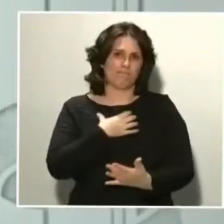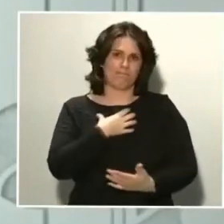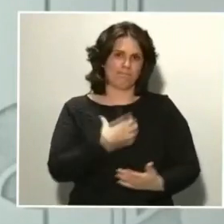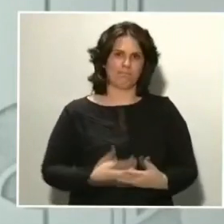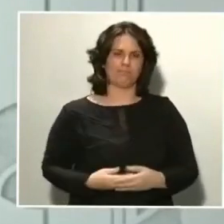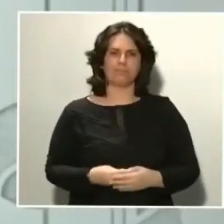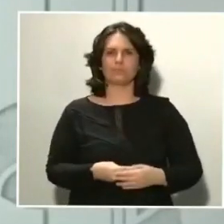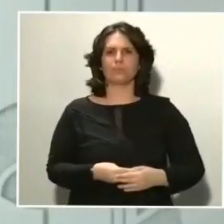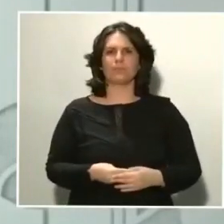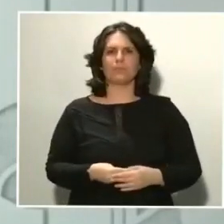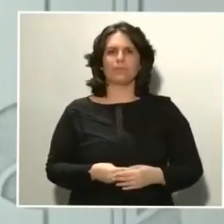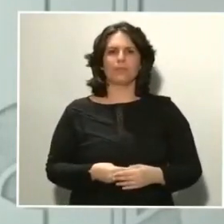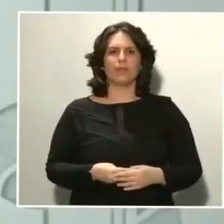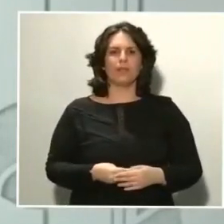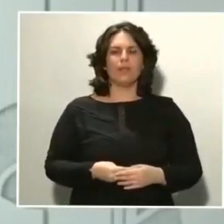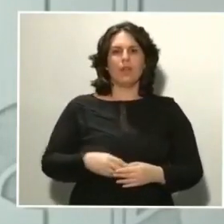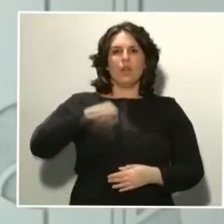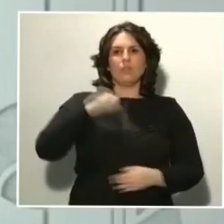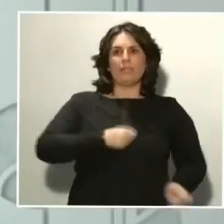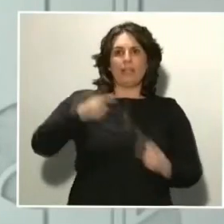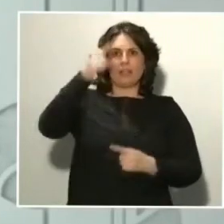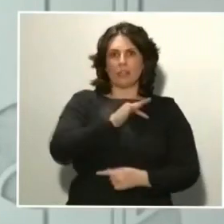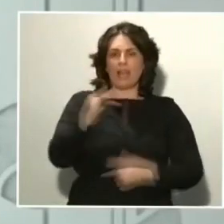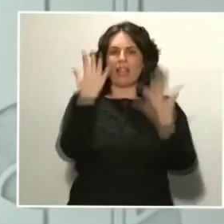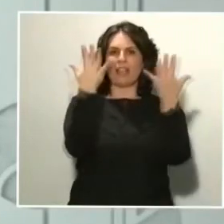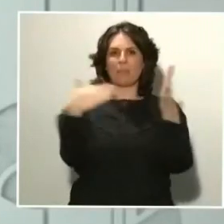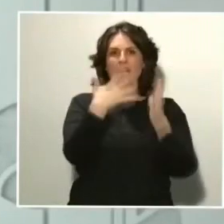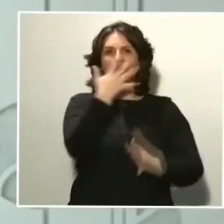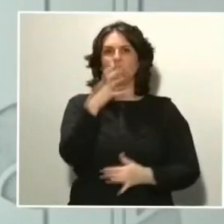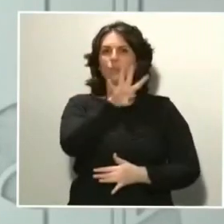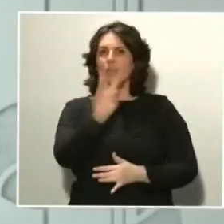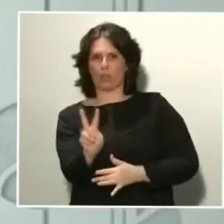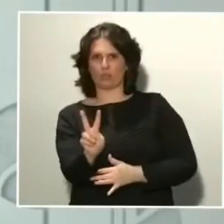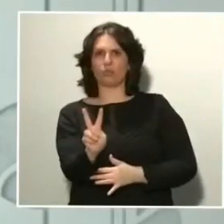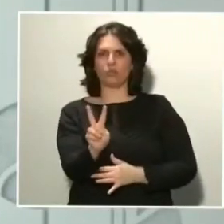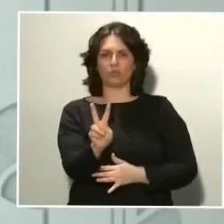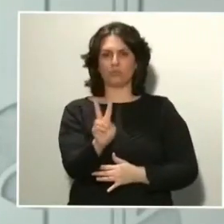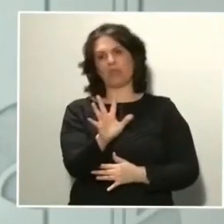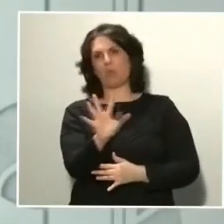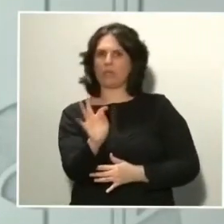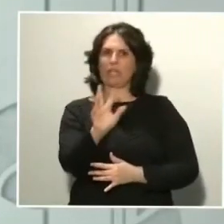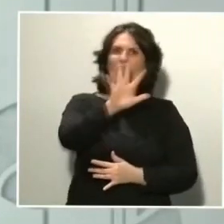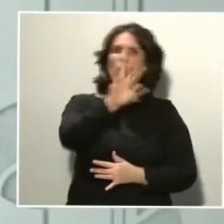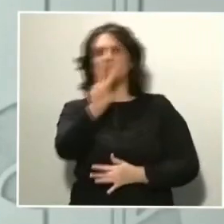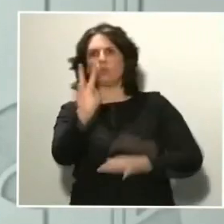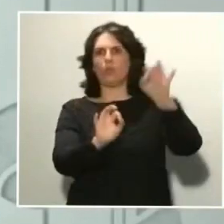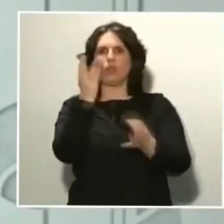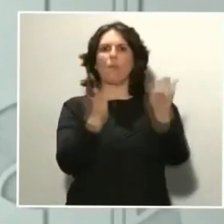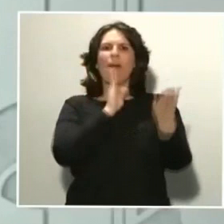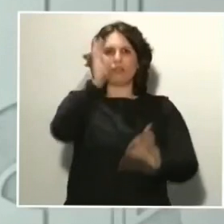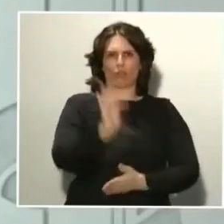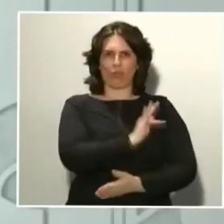En cuanto al total de hospitalizados, tenemos 10.542, son el 52% al total. Como siempre, hay